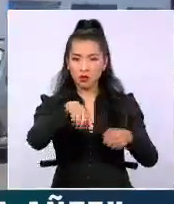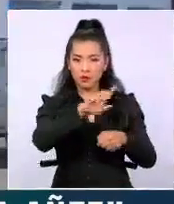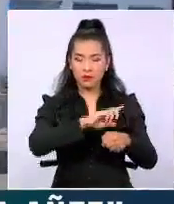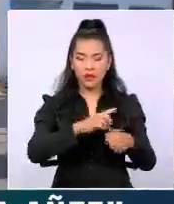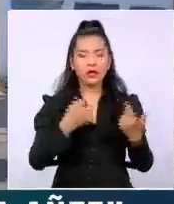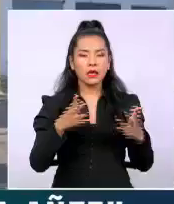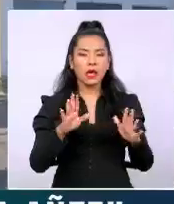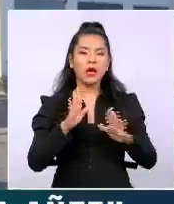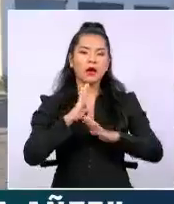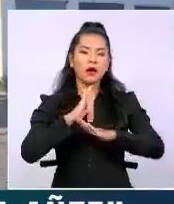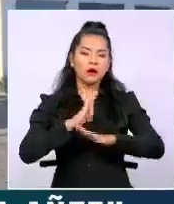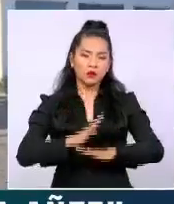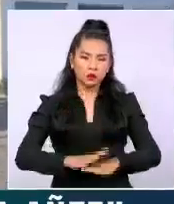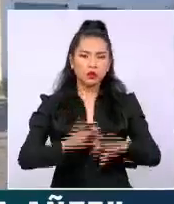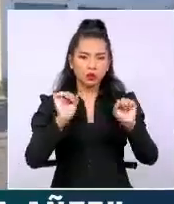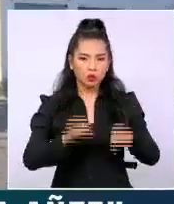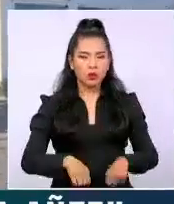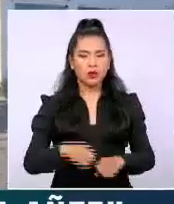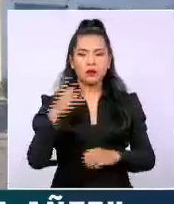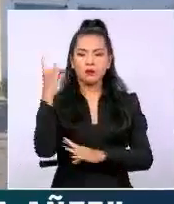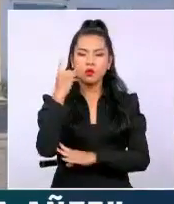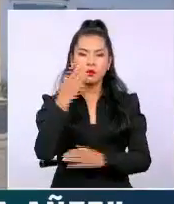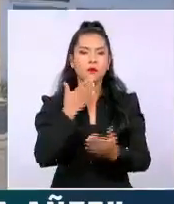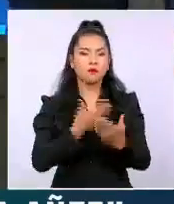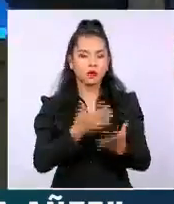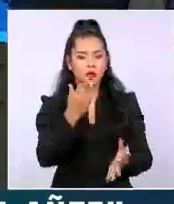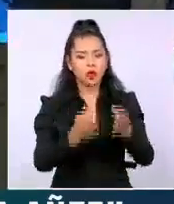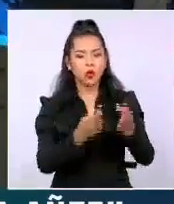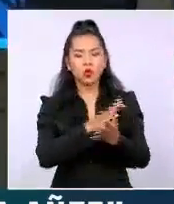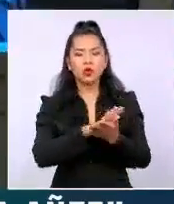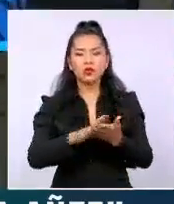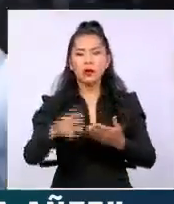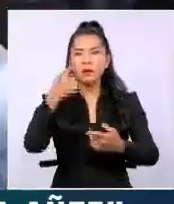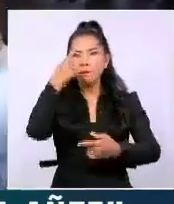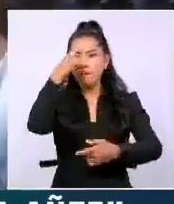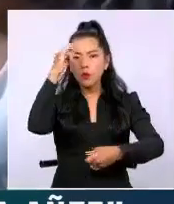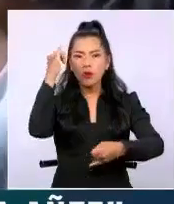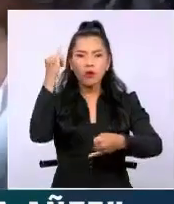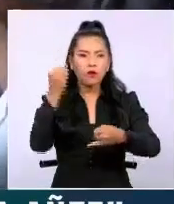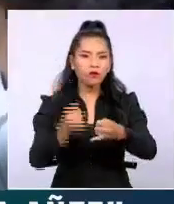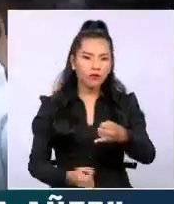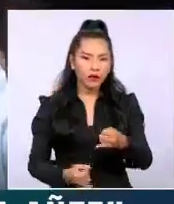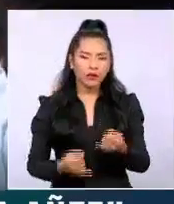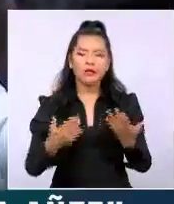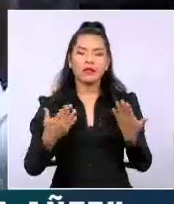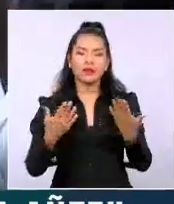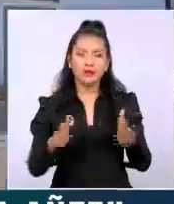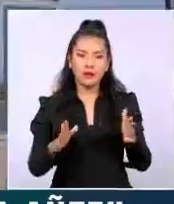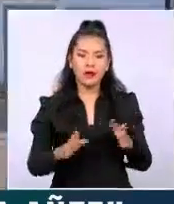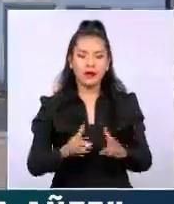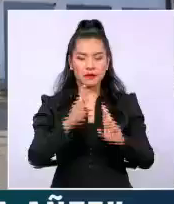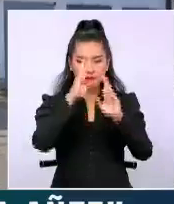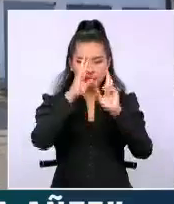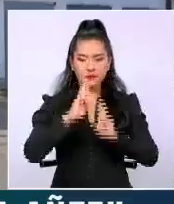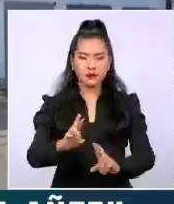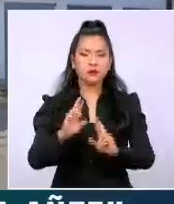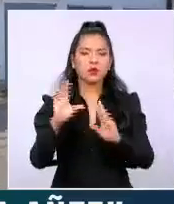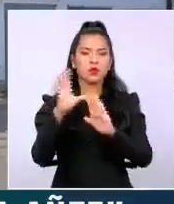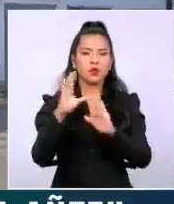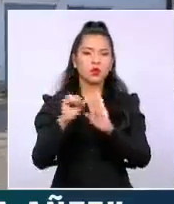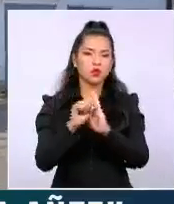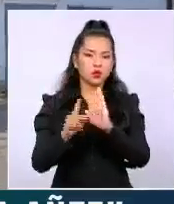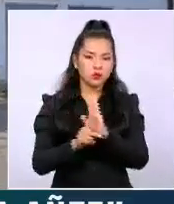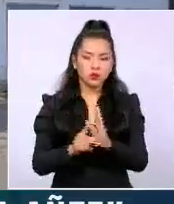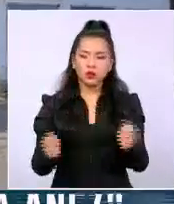tengamos la certeza de que la justicia boliviana por fin haya actuado como manda la Constitución y las